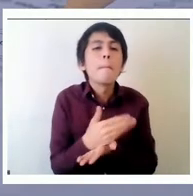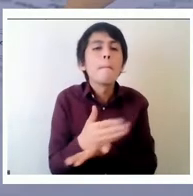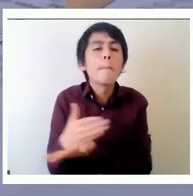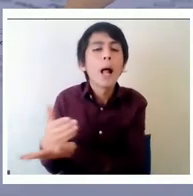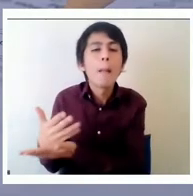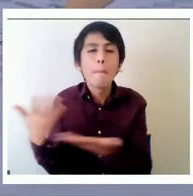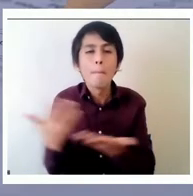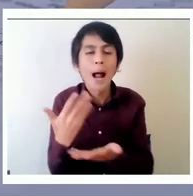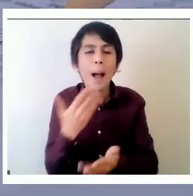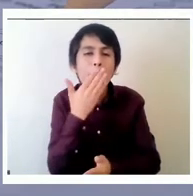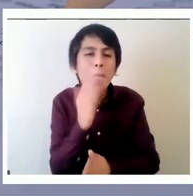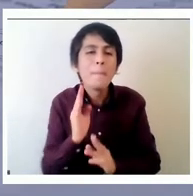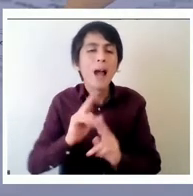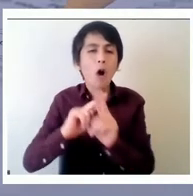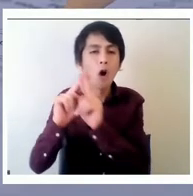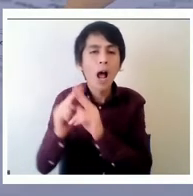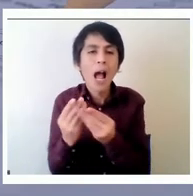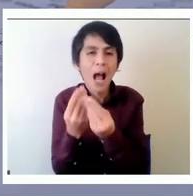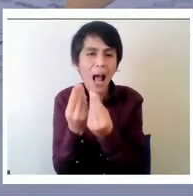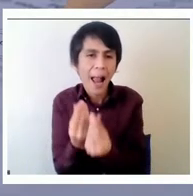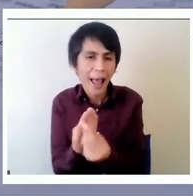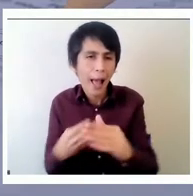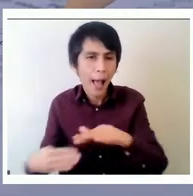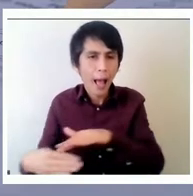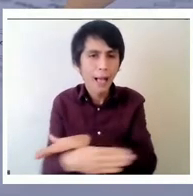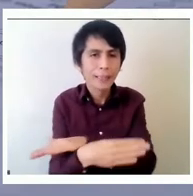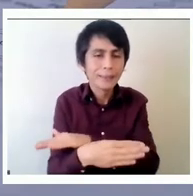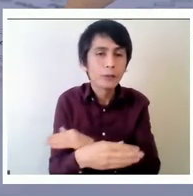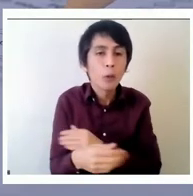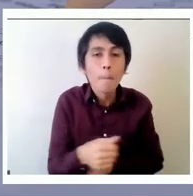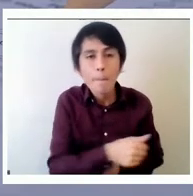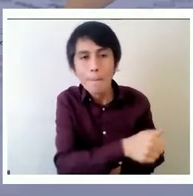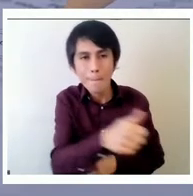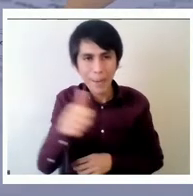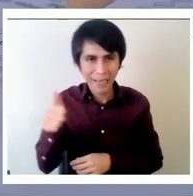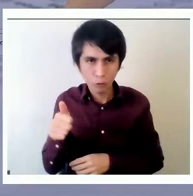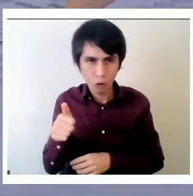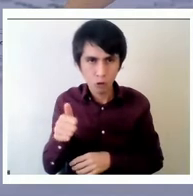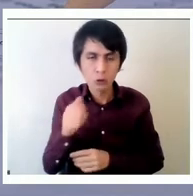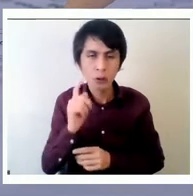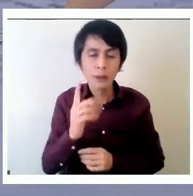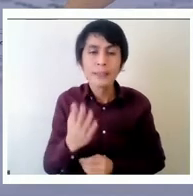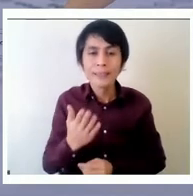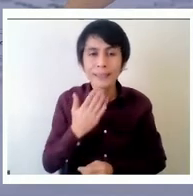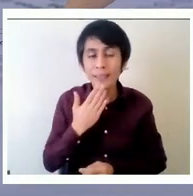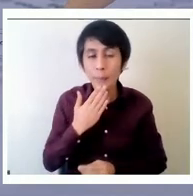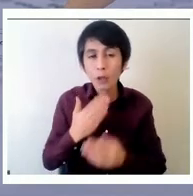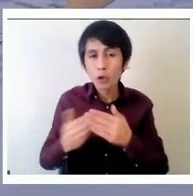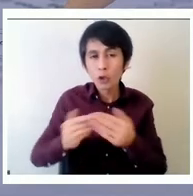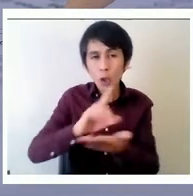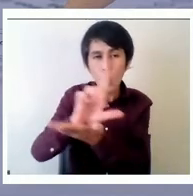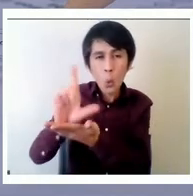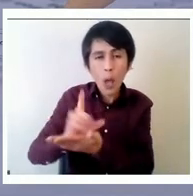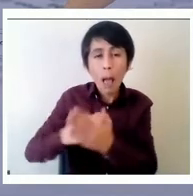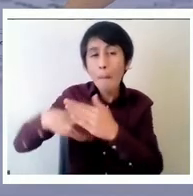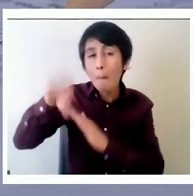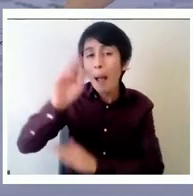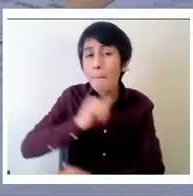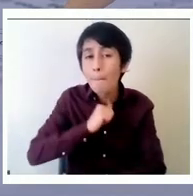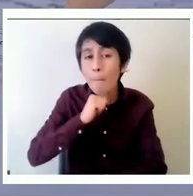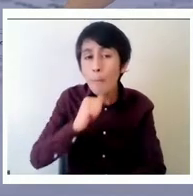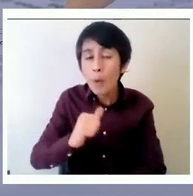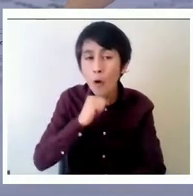ello para todos y también se refleja bastante en las zonas más pobres porque hay niños que tienen